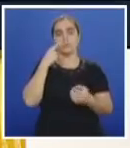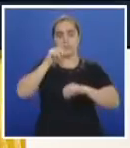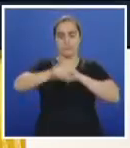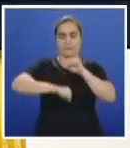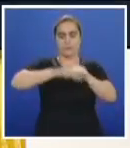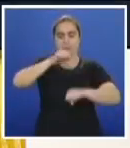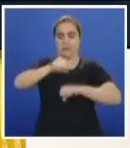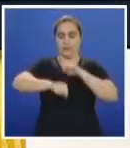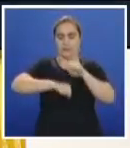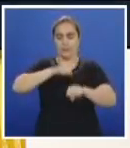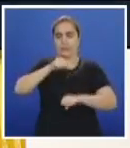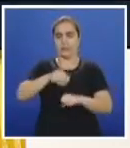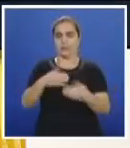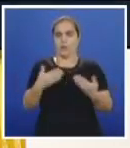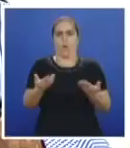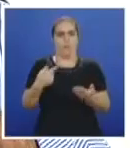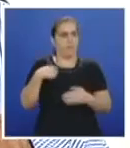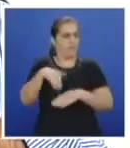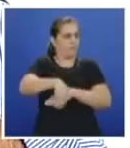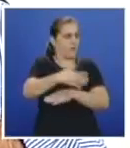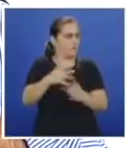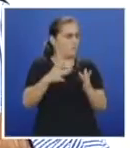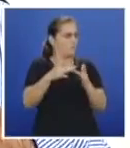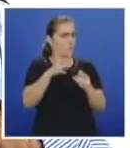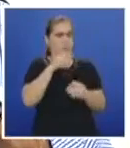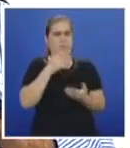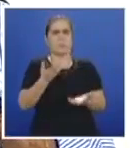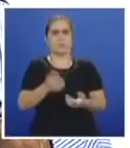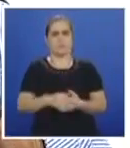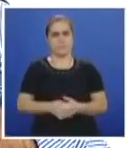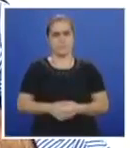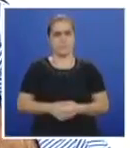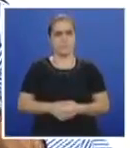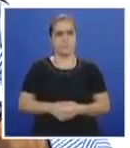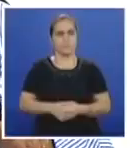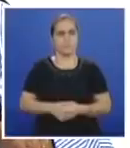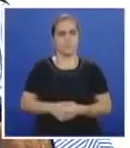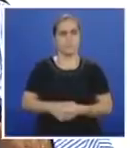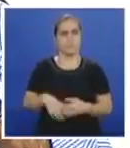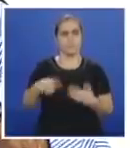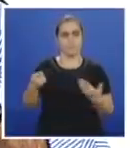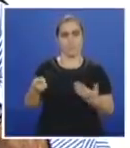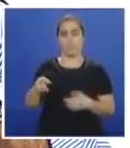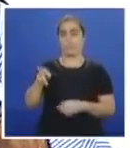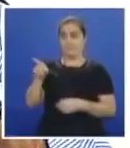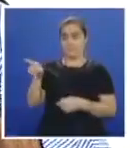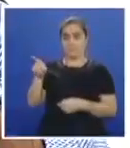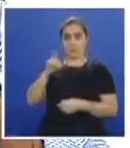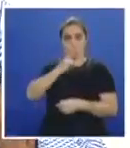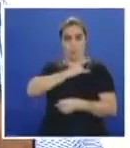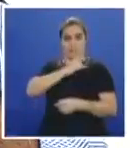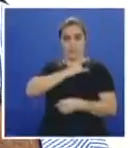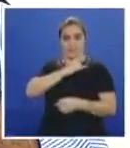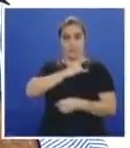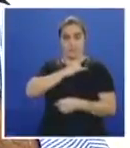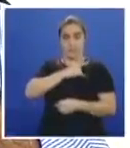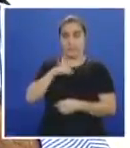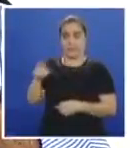a la hora de desplazarnos en bicicleta aquí en Cali. Yo tengo que reconocer el ingenio que han tenido los